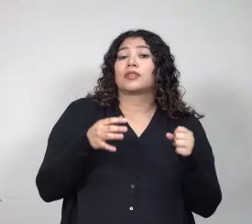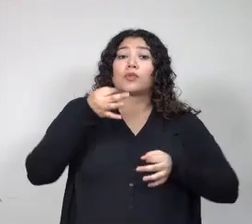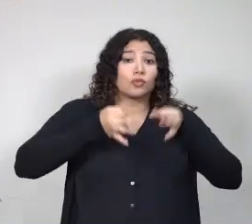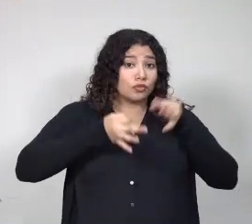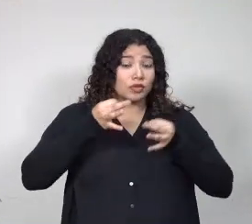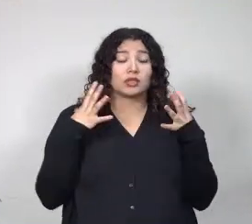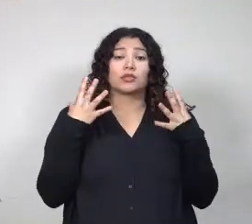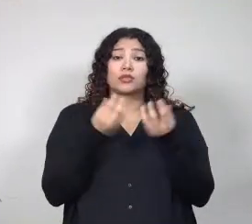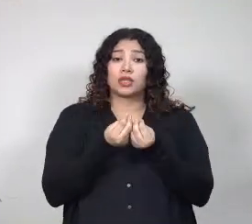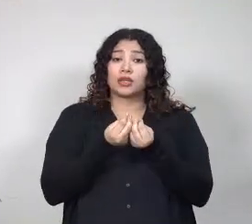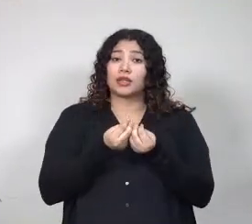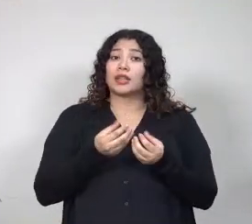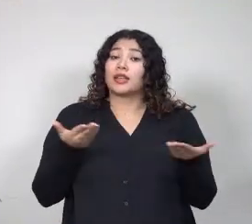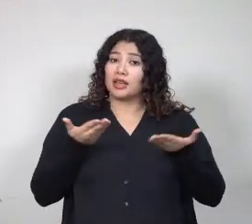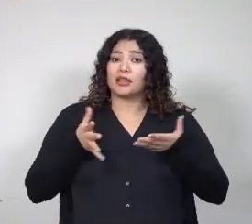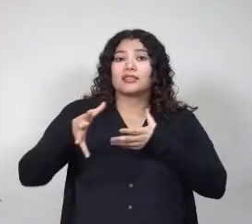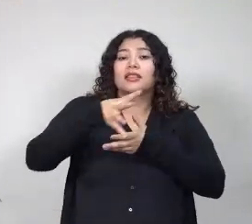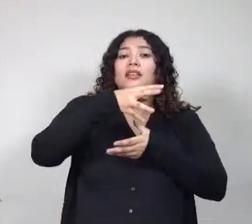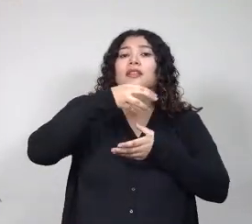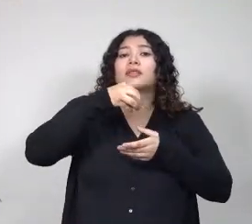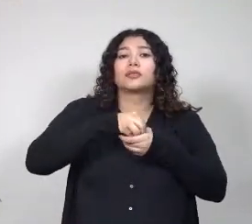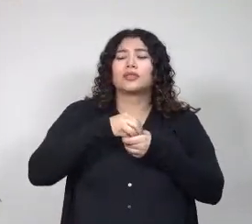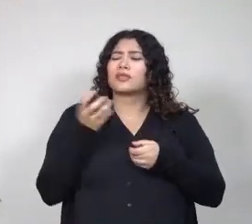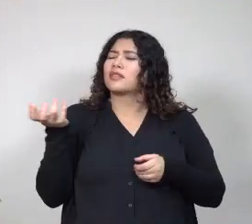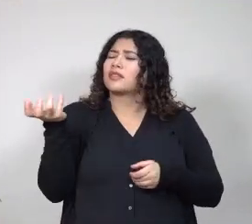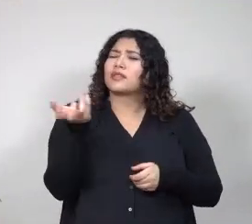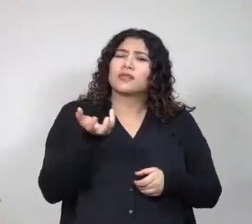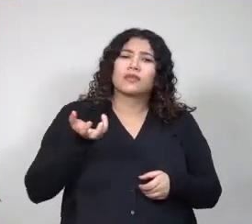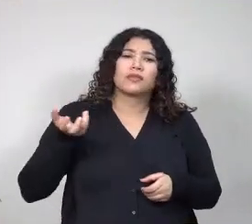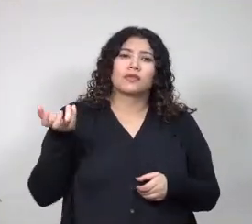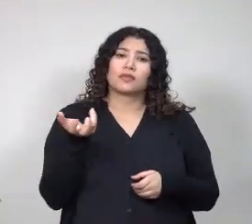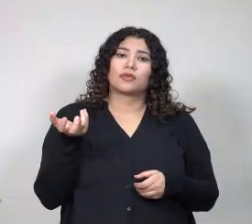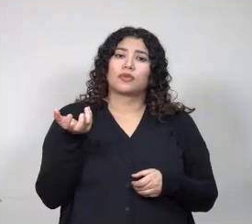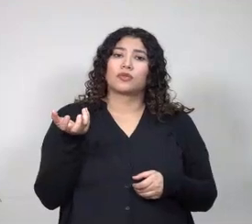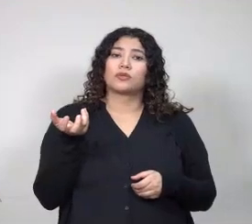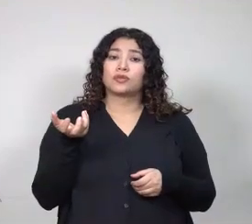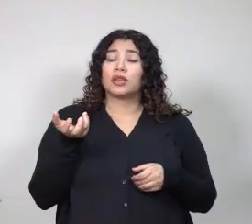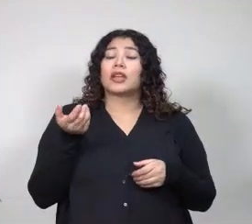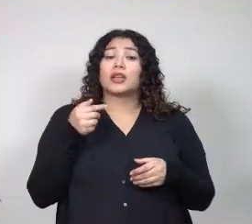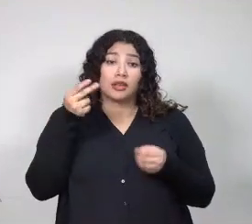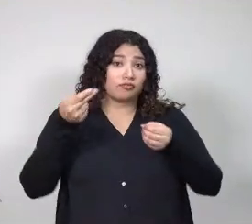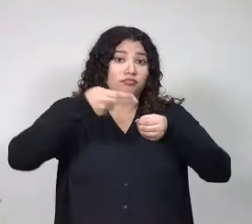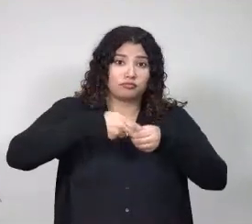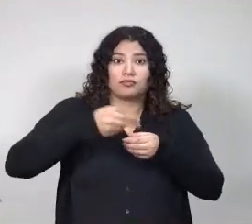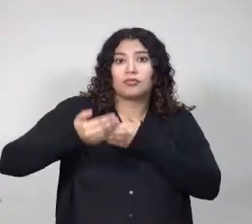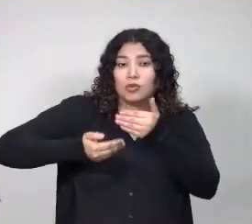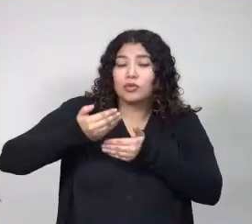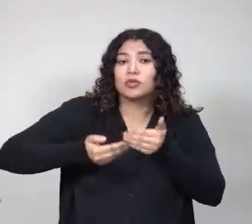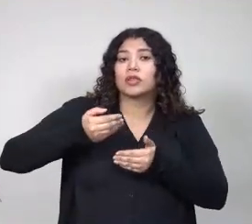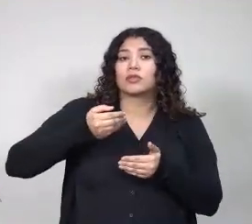logremos la inclusión de todos los sujetos relacionados en este proceso de formación y también, pues todos estamos